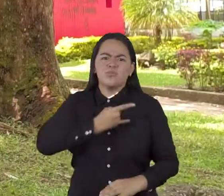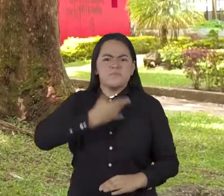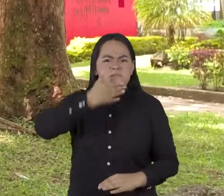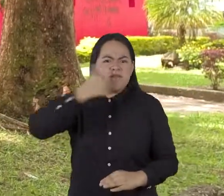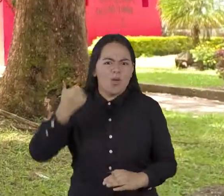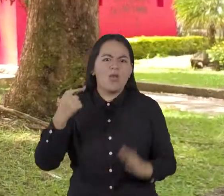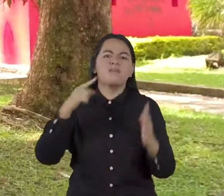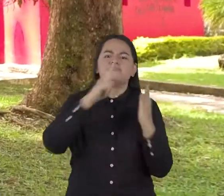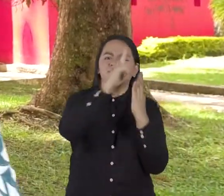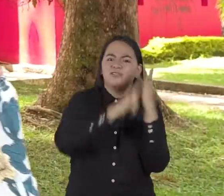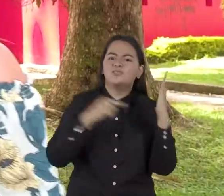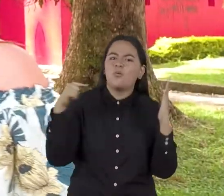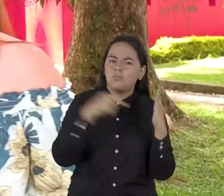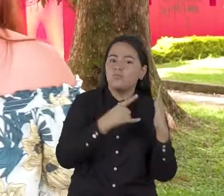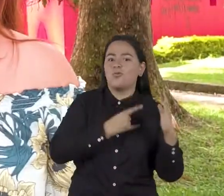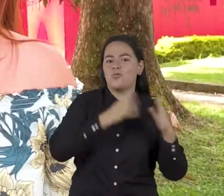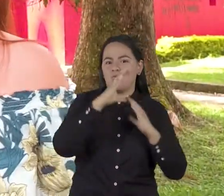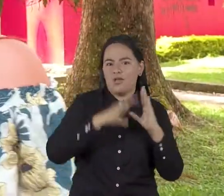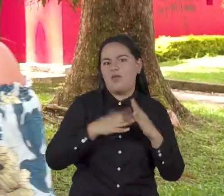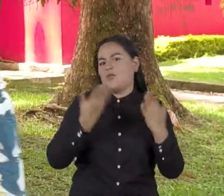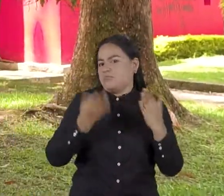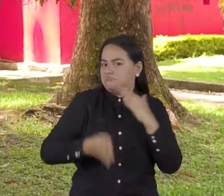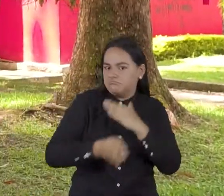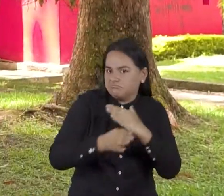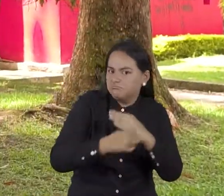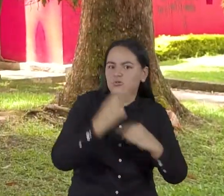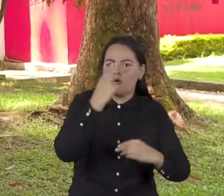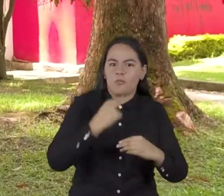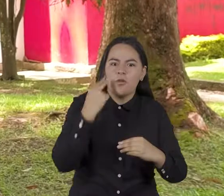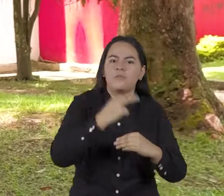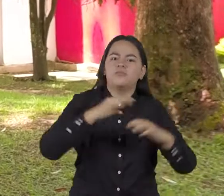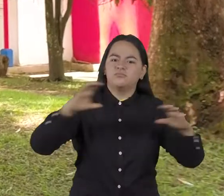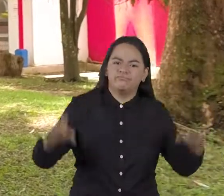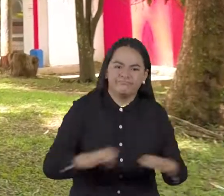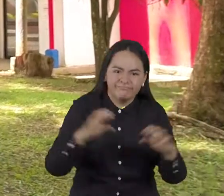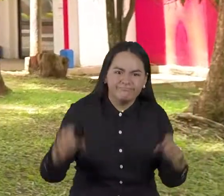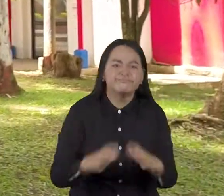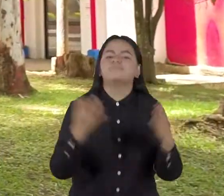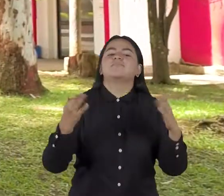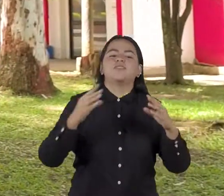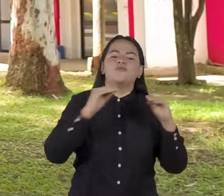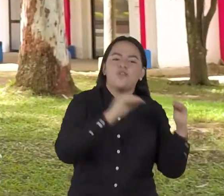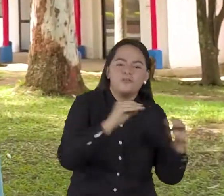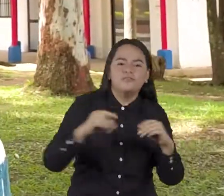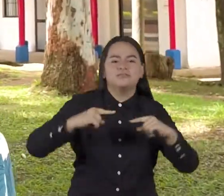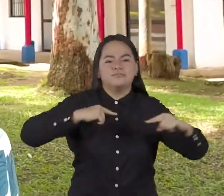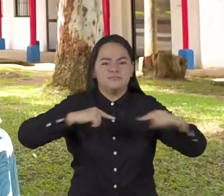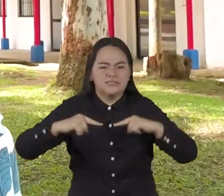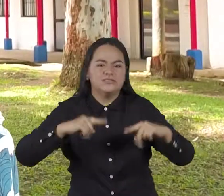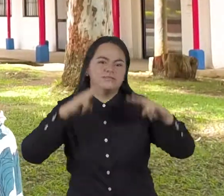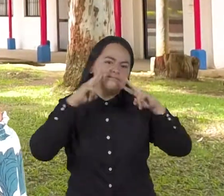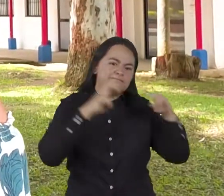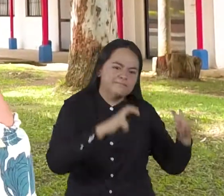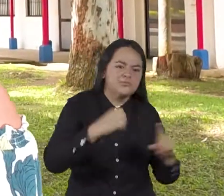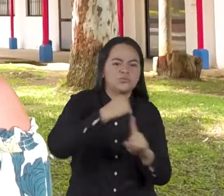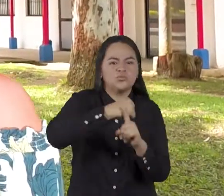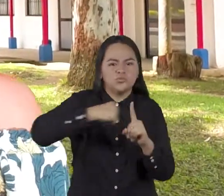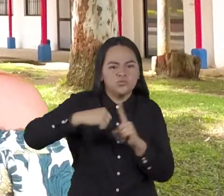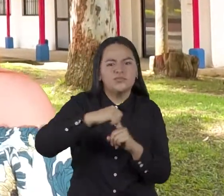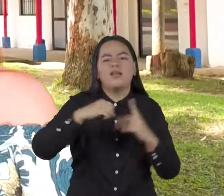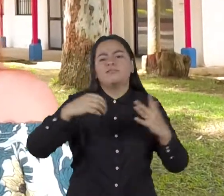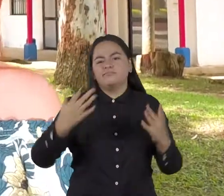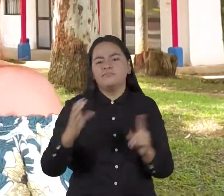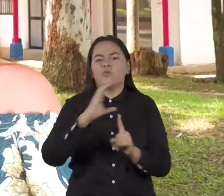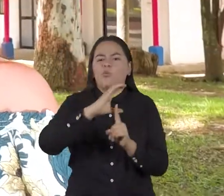país, con el compromiso categórico de seguir avanzando con calidad en temas de lo formativo, en el manejo administrativo, en el